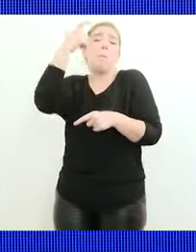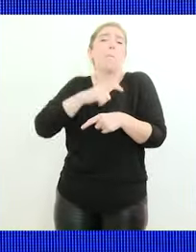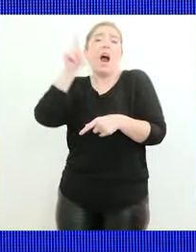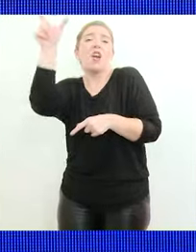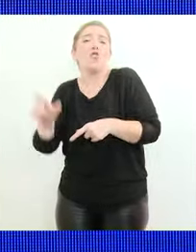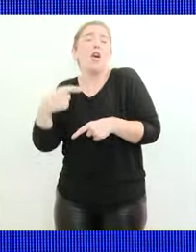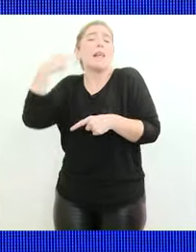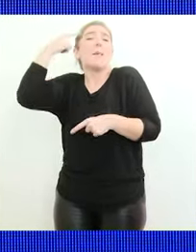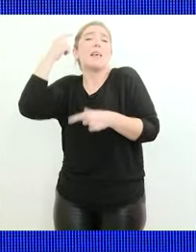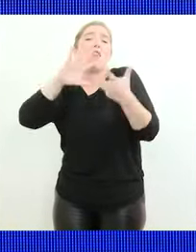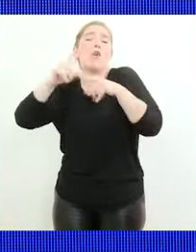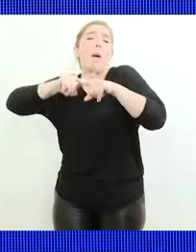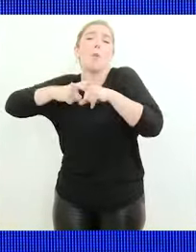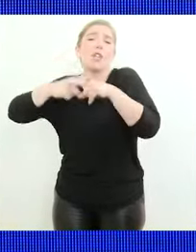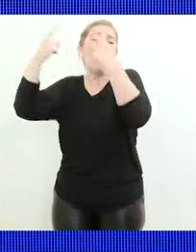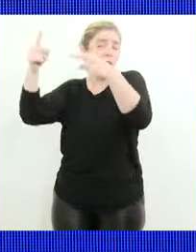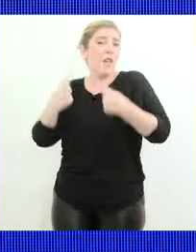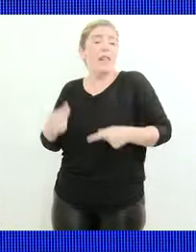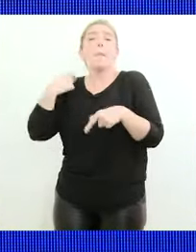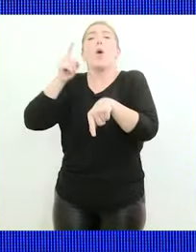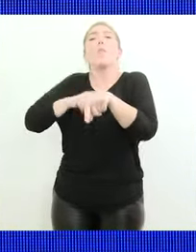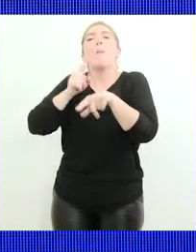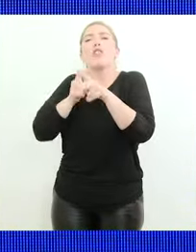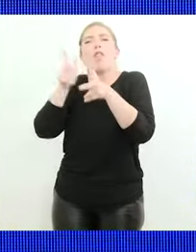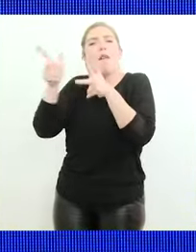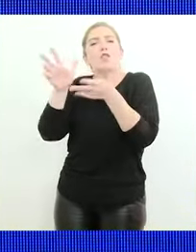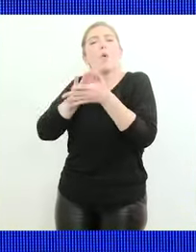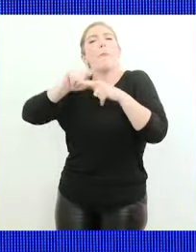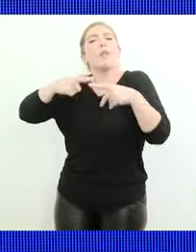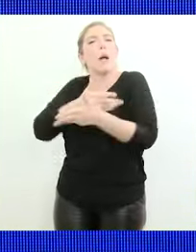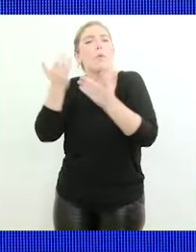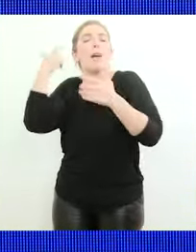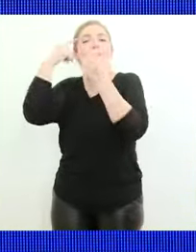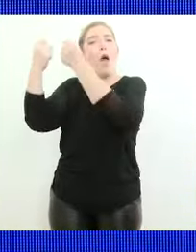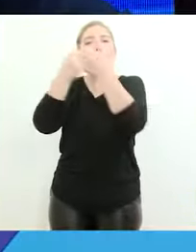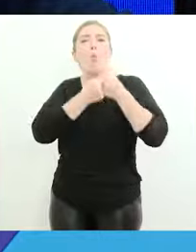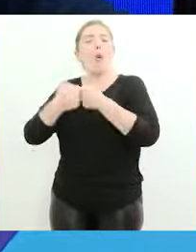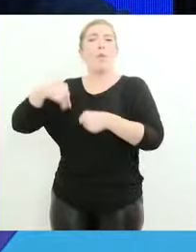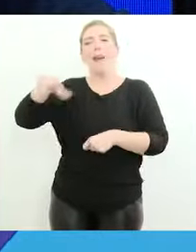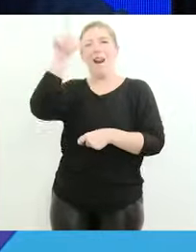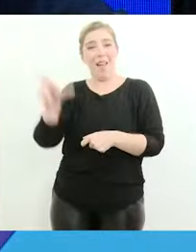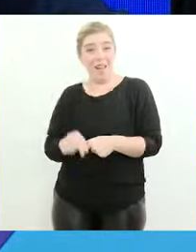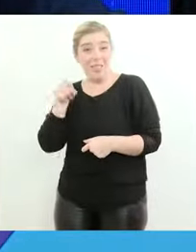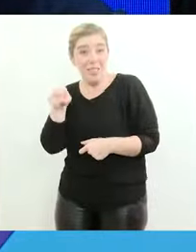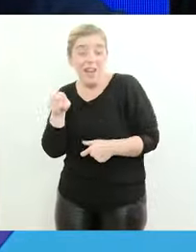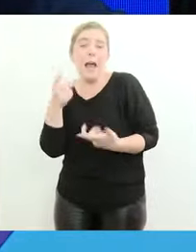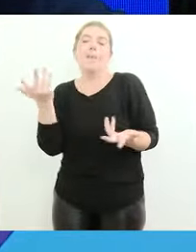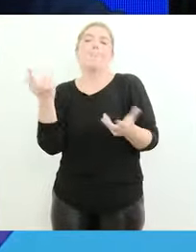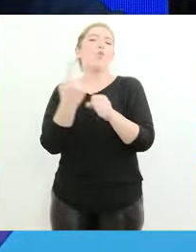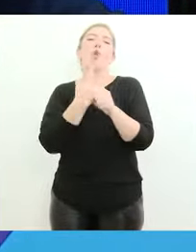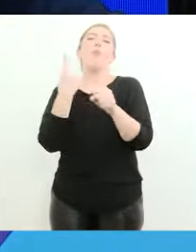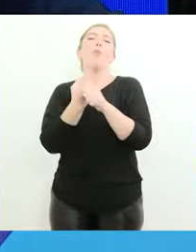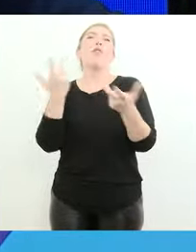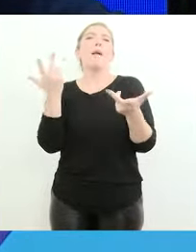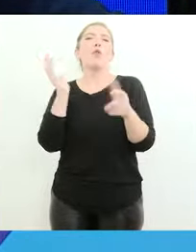políticos que a la hora de discutir políticas públicas y de ponernos de acuerdo para la Argentina no pueden ser,